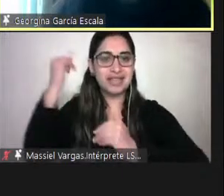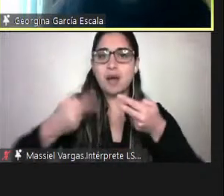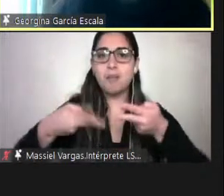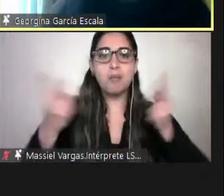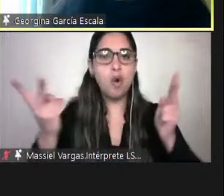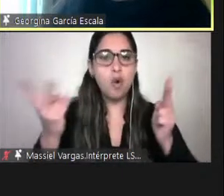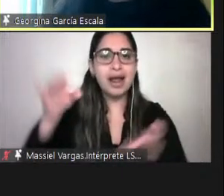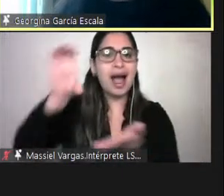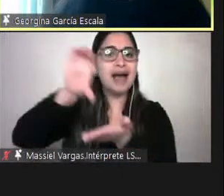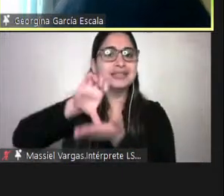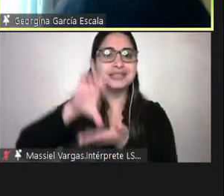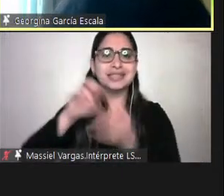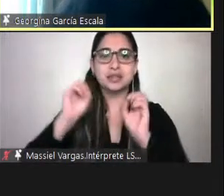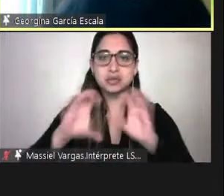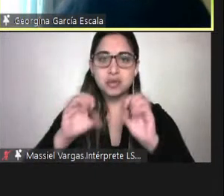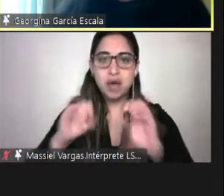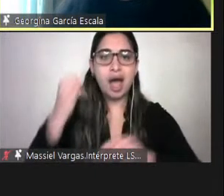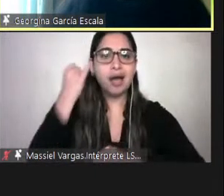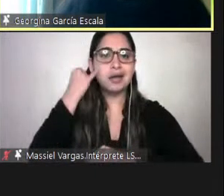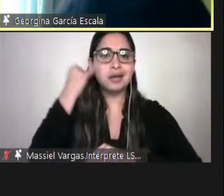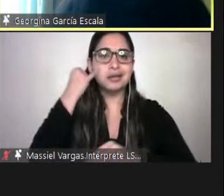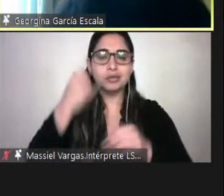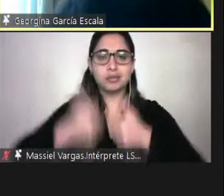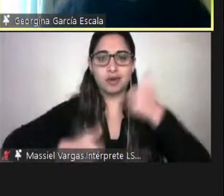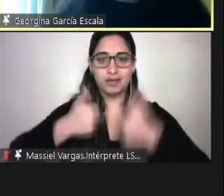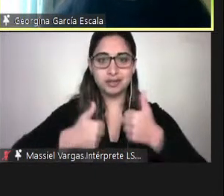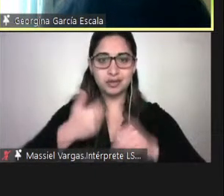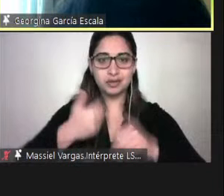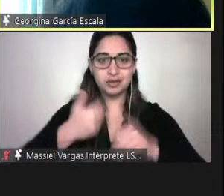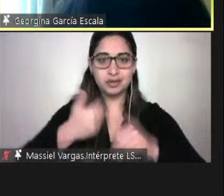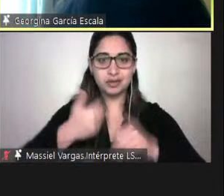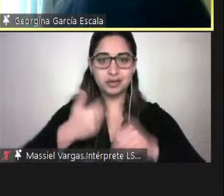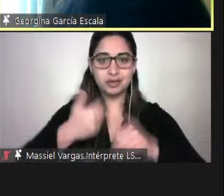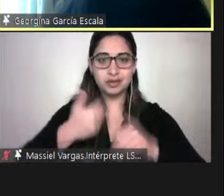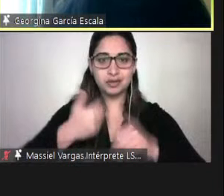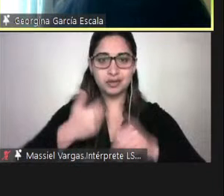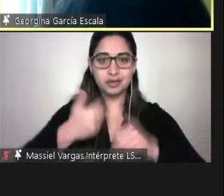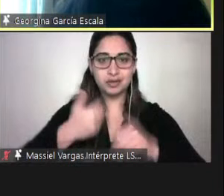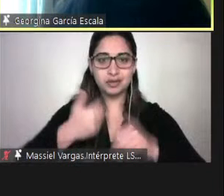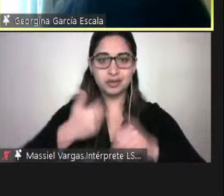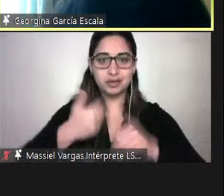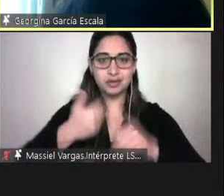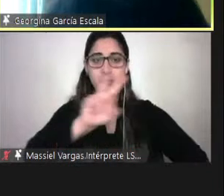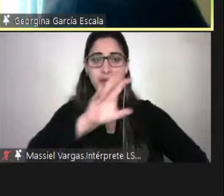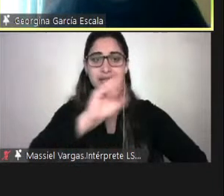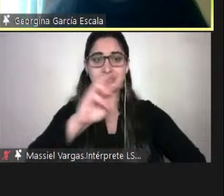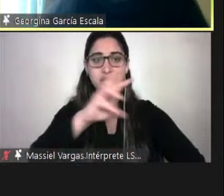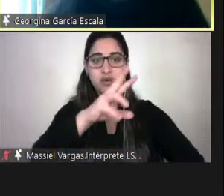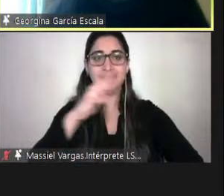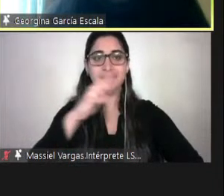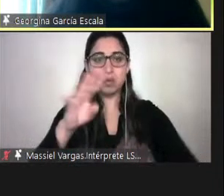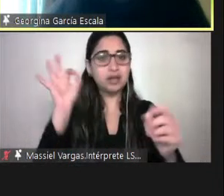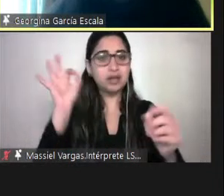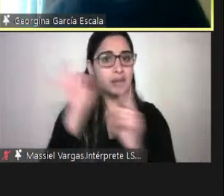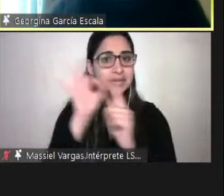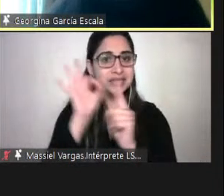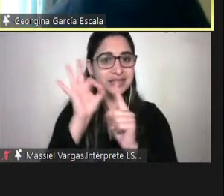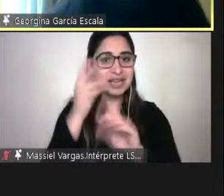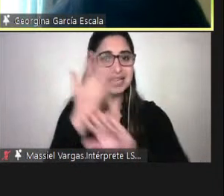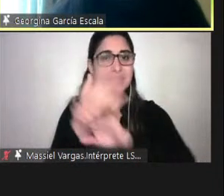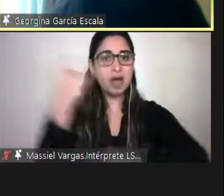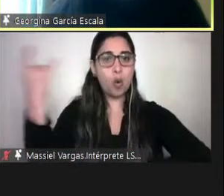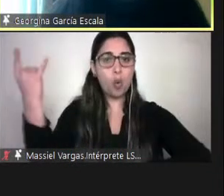formación técnica, institutos profesionales. Y la ley de 21.094, específicamente de las